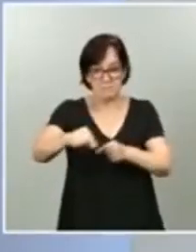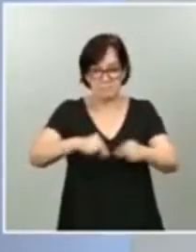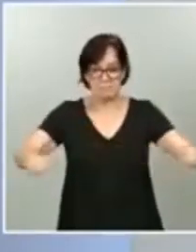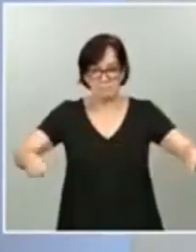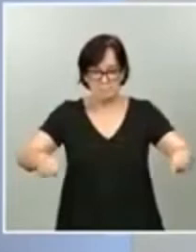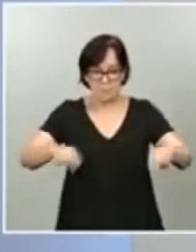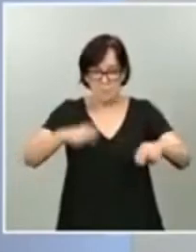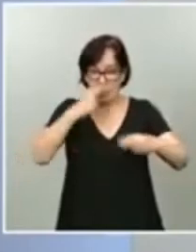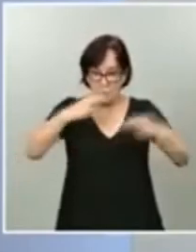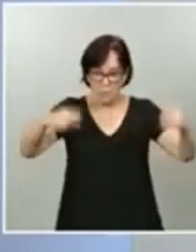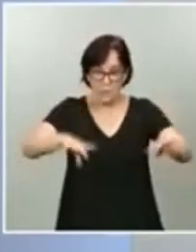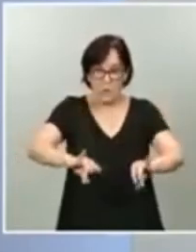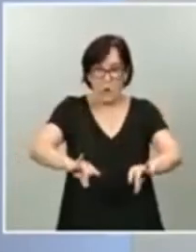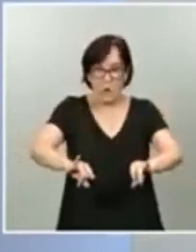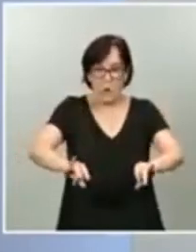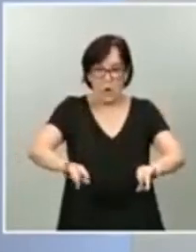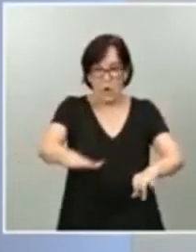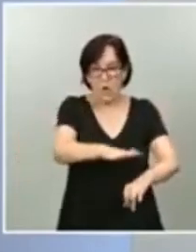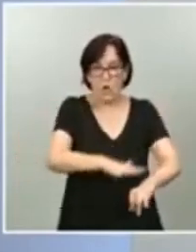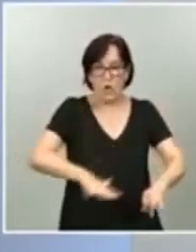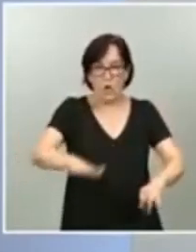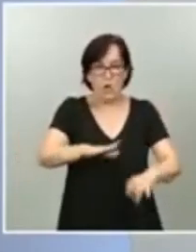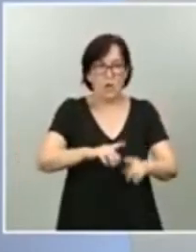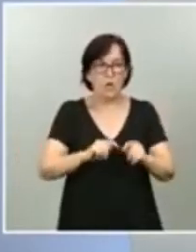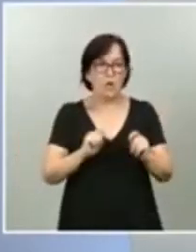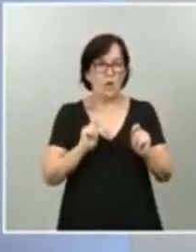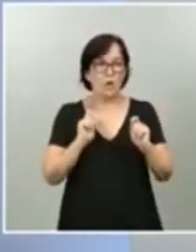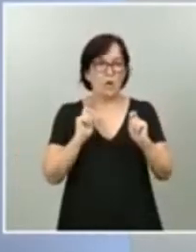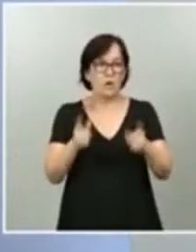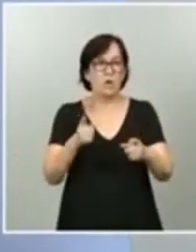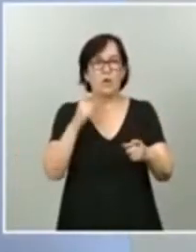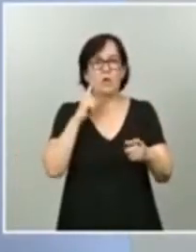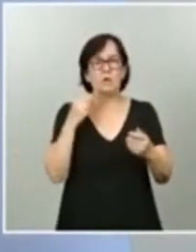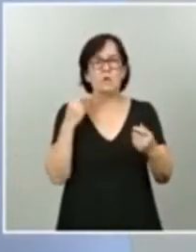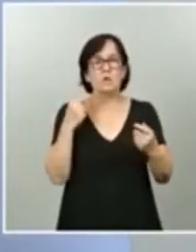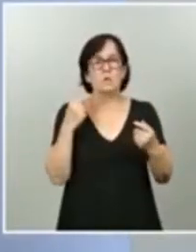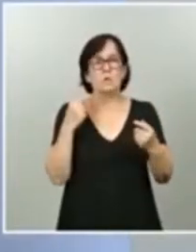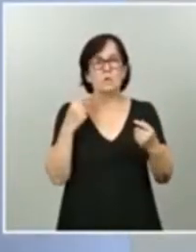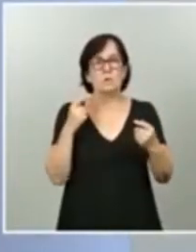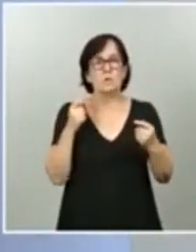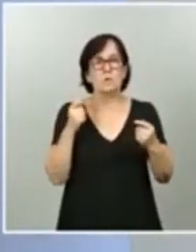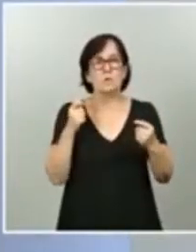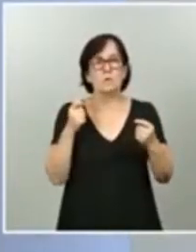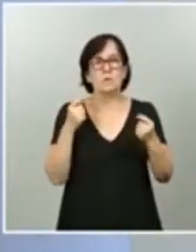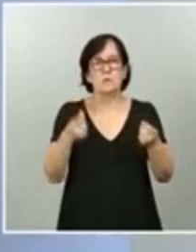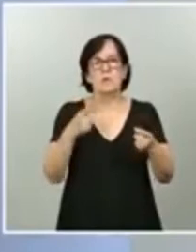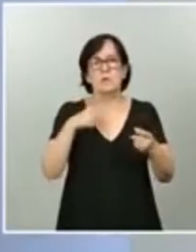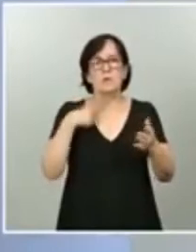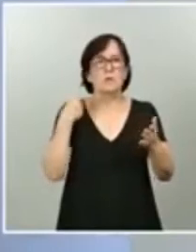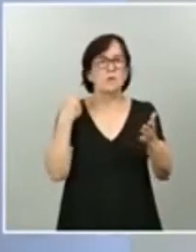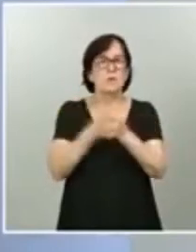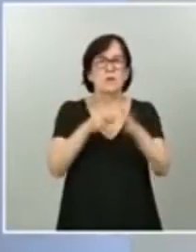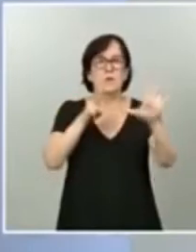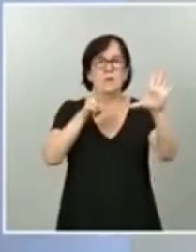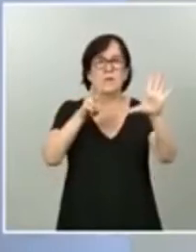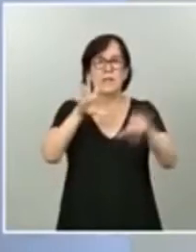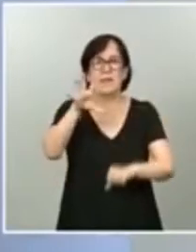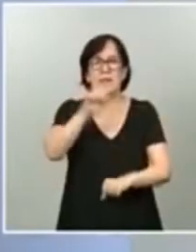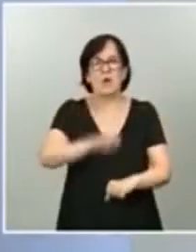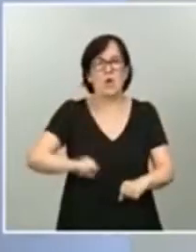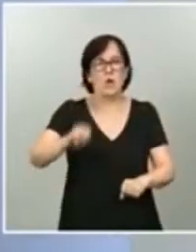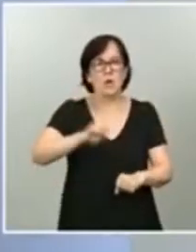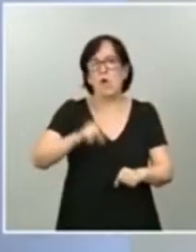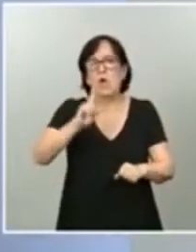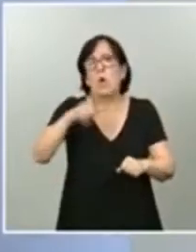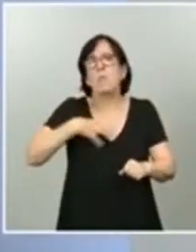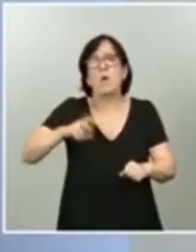lo saca a concesión. Una concesión que puede durar hasta 75 años, no tiene por qué durar 75 años,